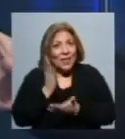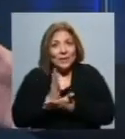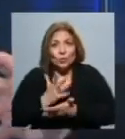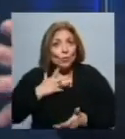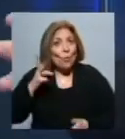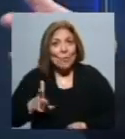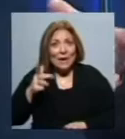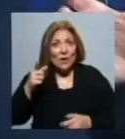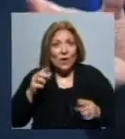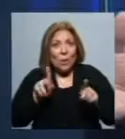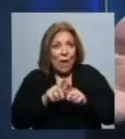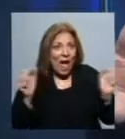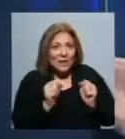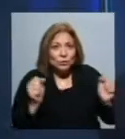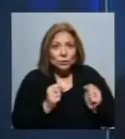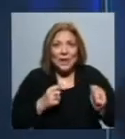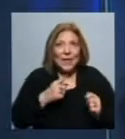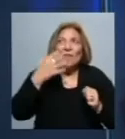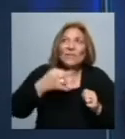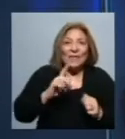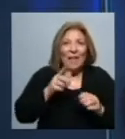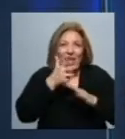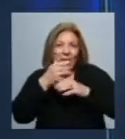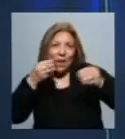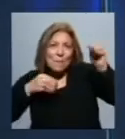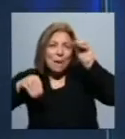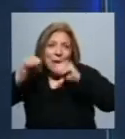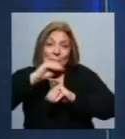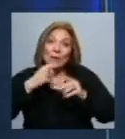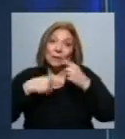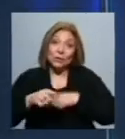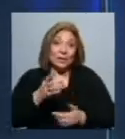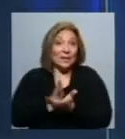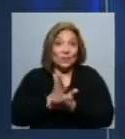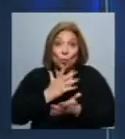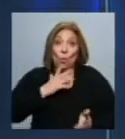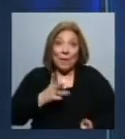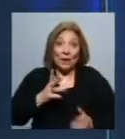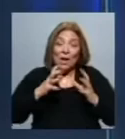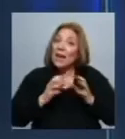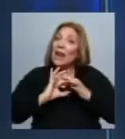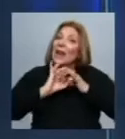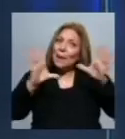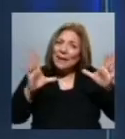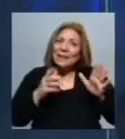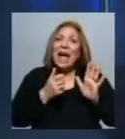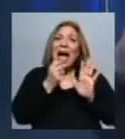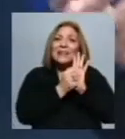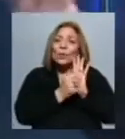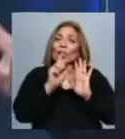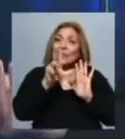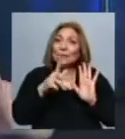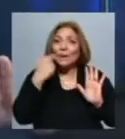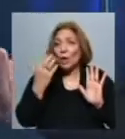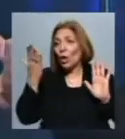humanos tan iguales como la Convención y como la Convención Americana de Derechos Humanos que establece la libertad de expresión en su artículo 13. Pero